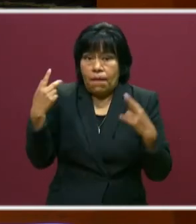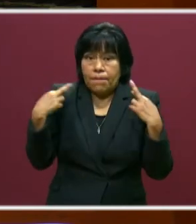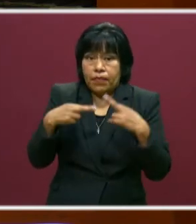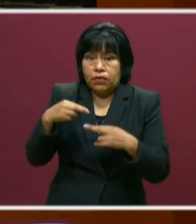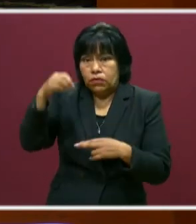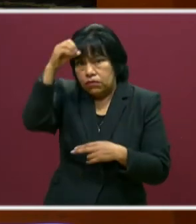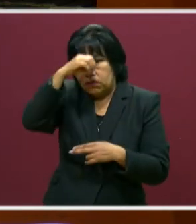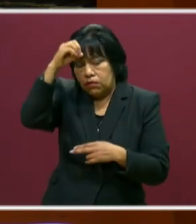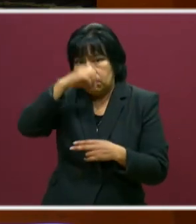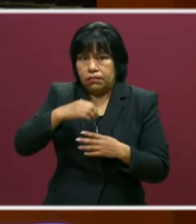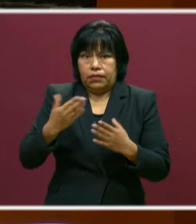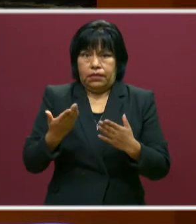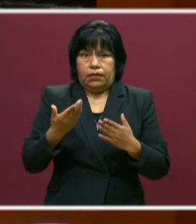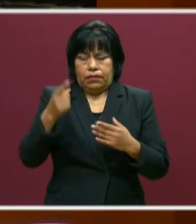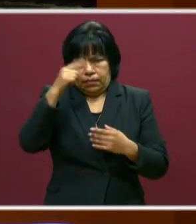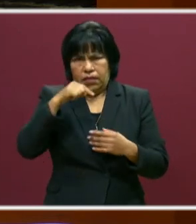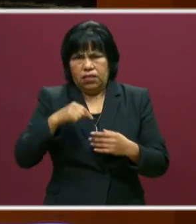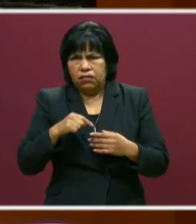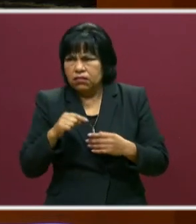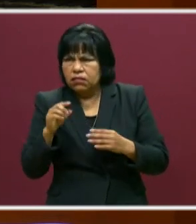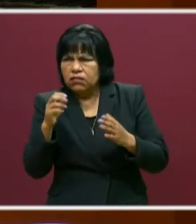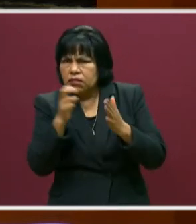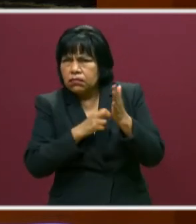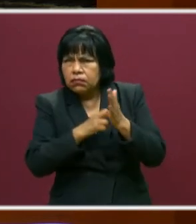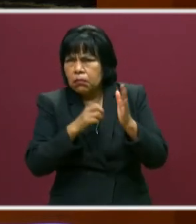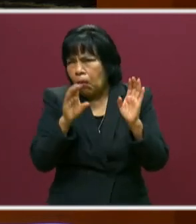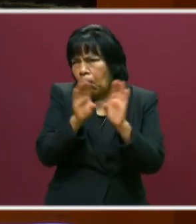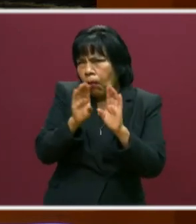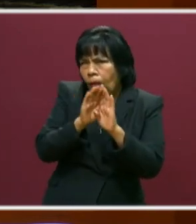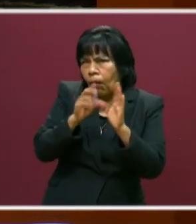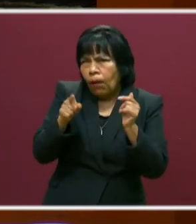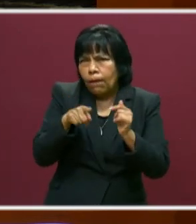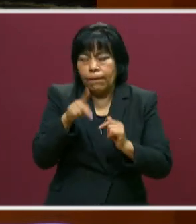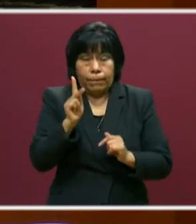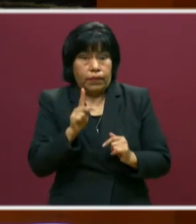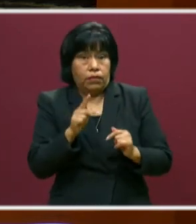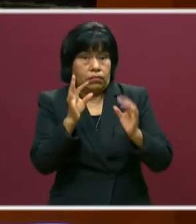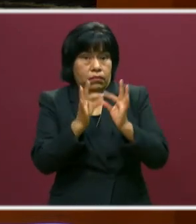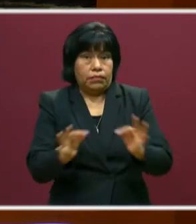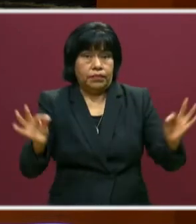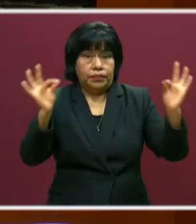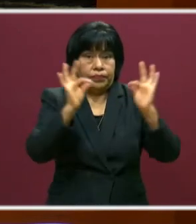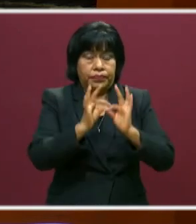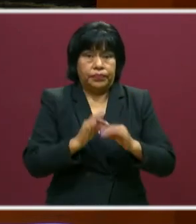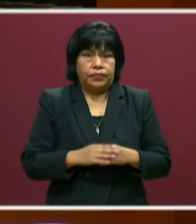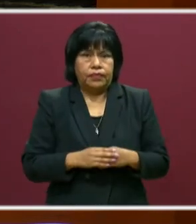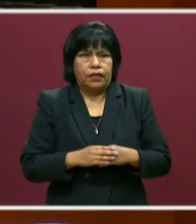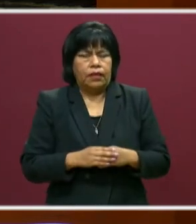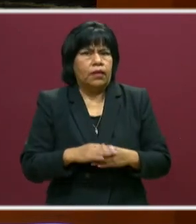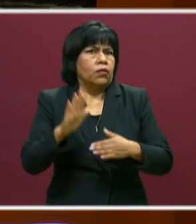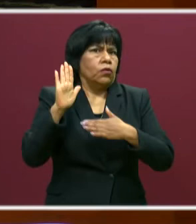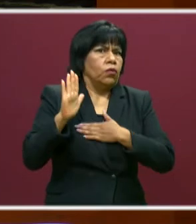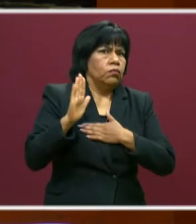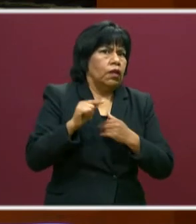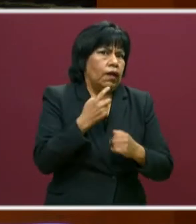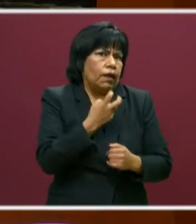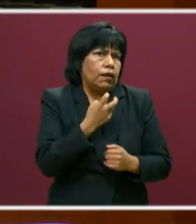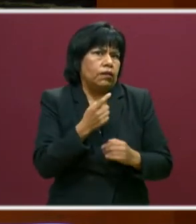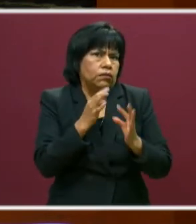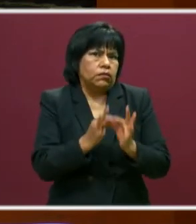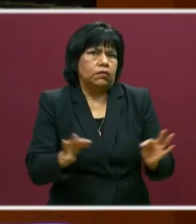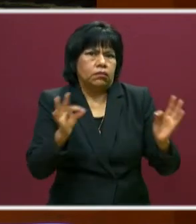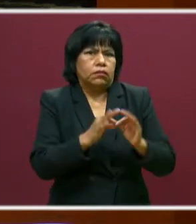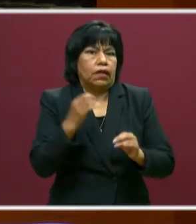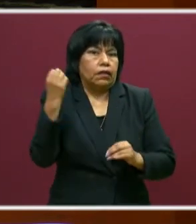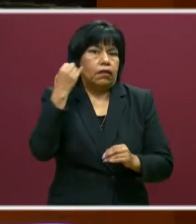que ellos lo enriquezcan, que ellos adapten. Pero sobre todo, que asuman y se comprometan. Entonces, este